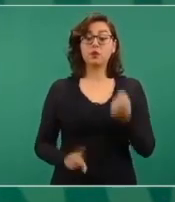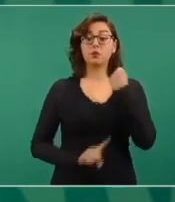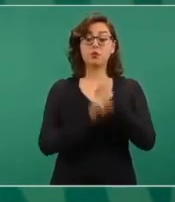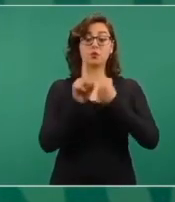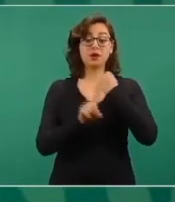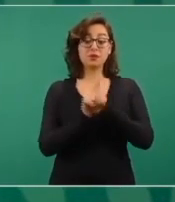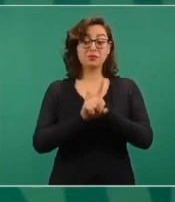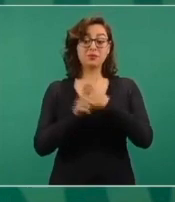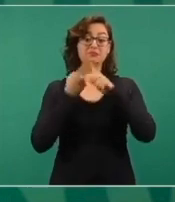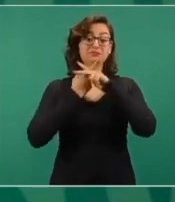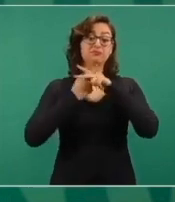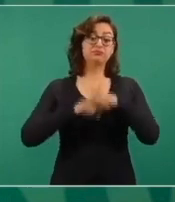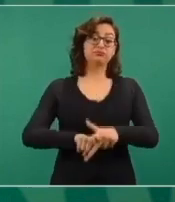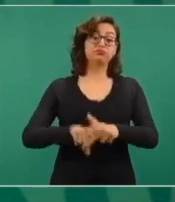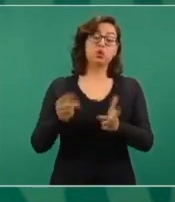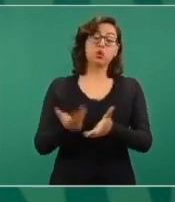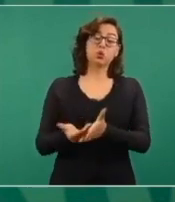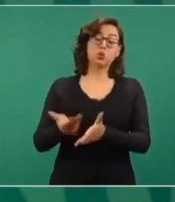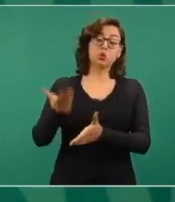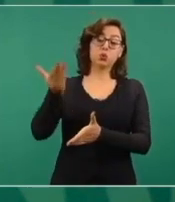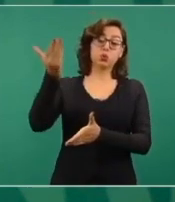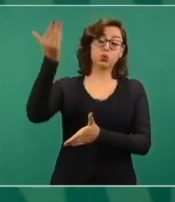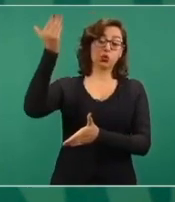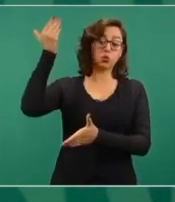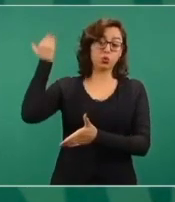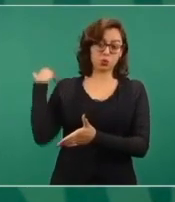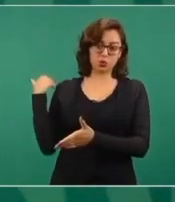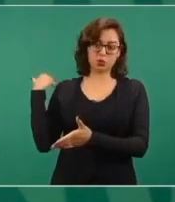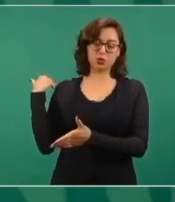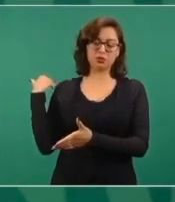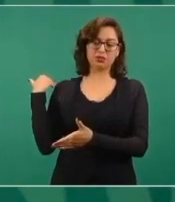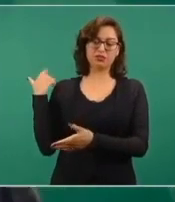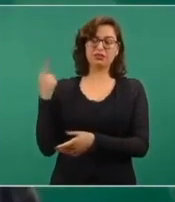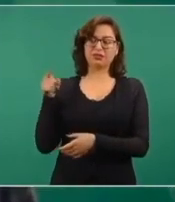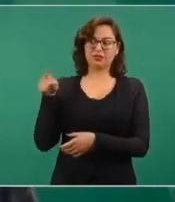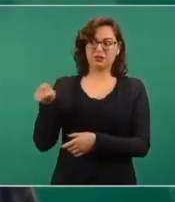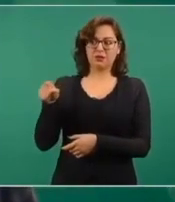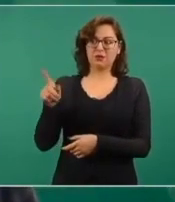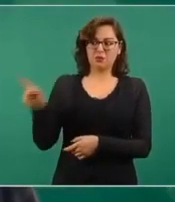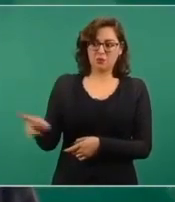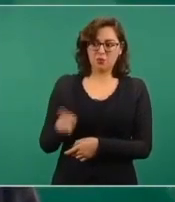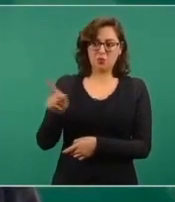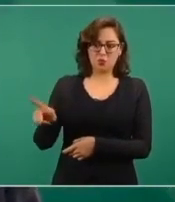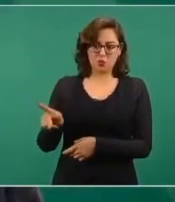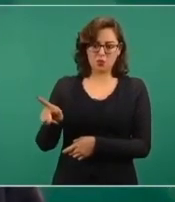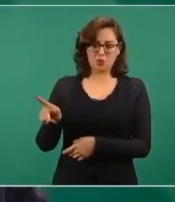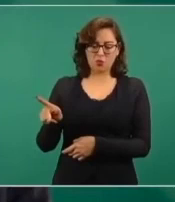en los pueblos